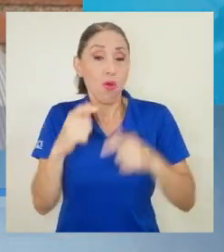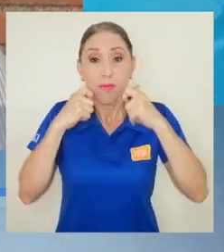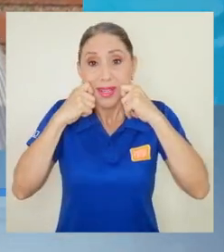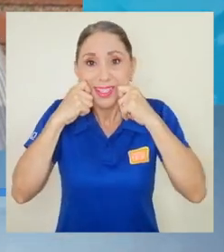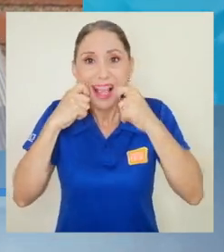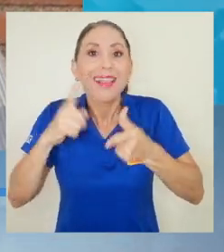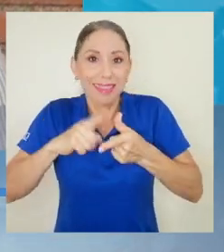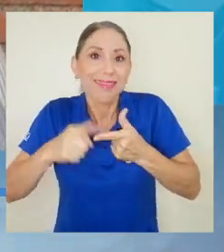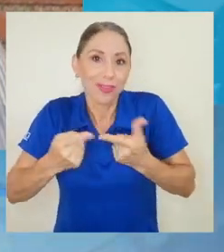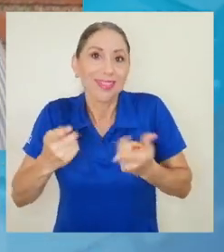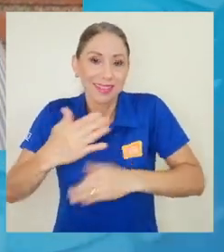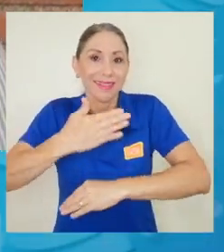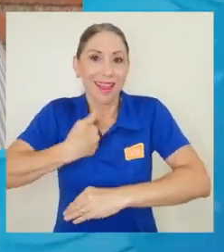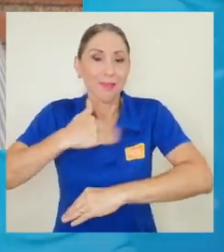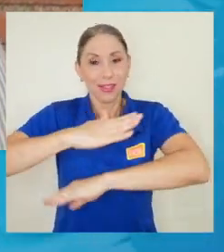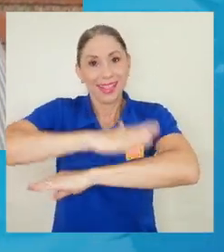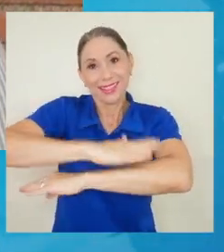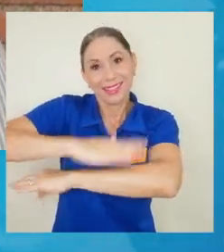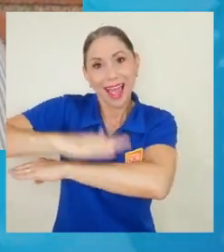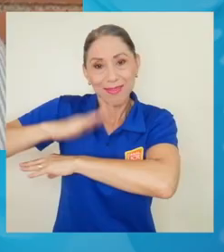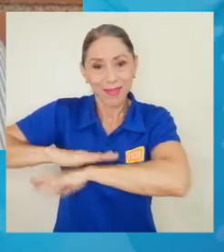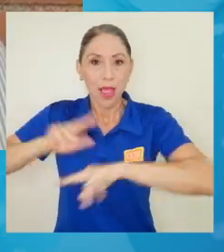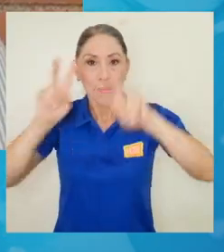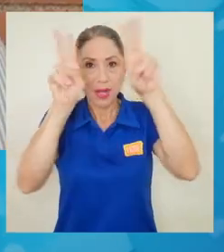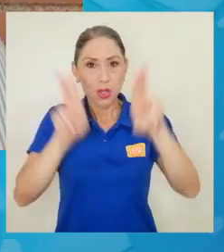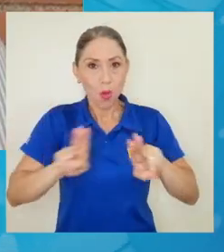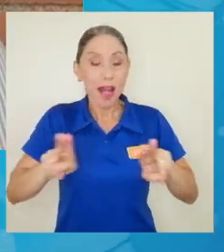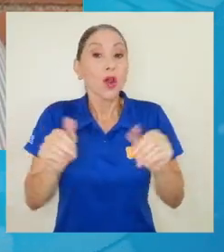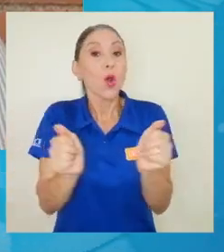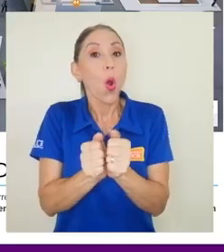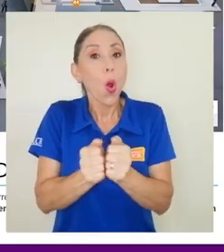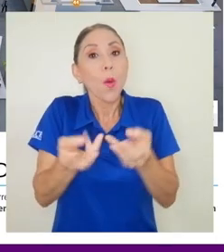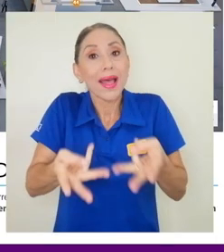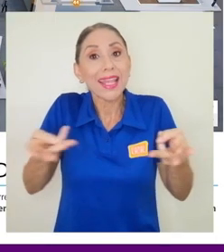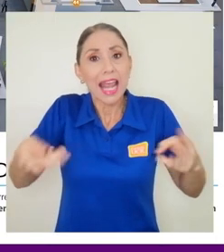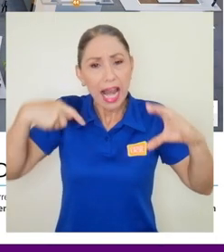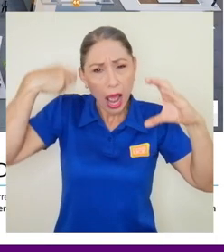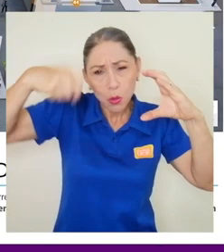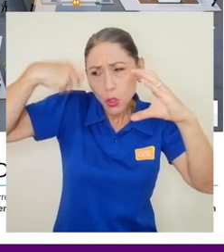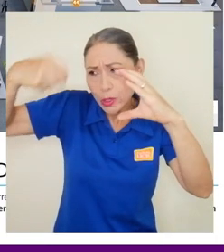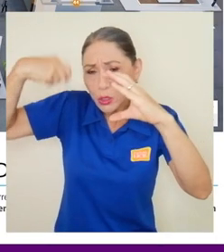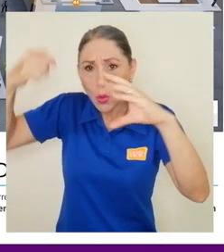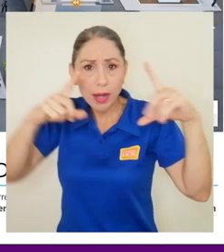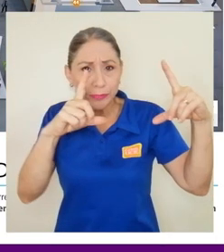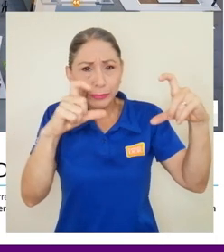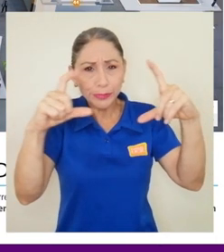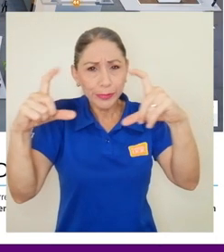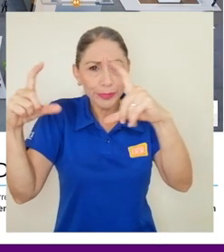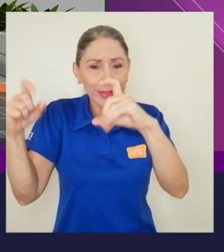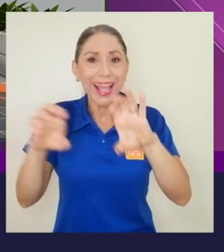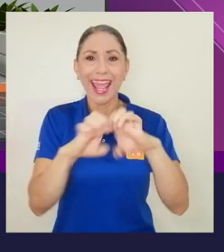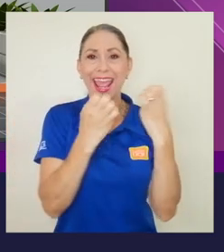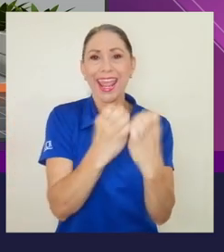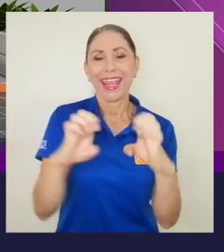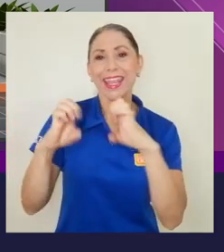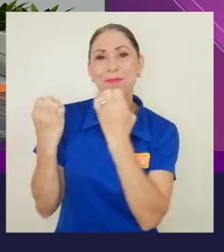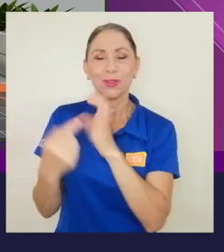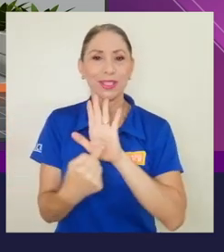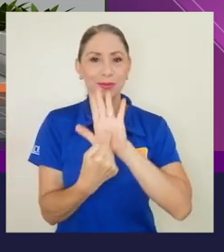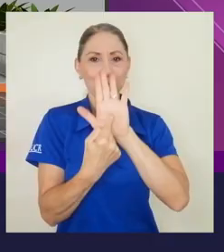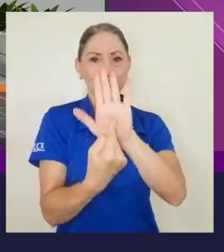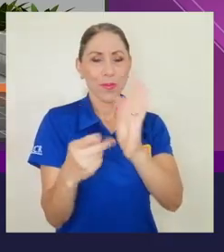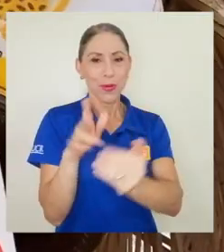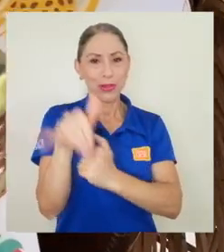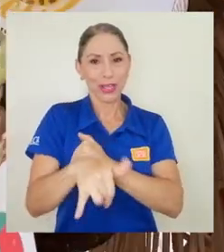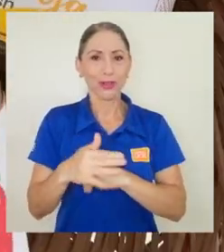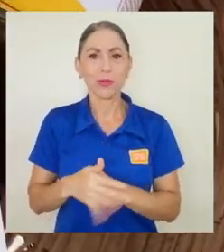tenemos un stand virtual donde por medio de material audiovisual cada uno de los equipos expone sus proyectos.